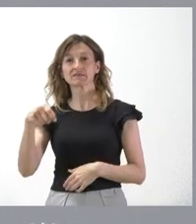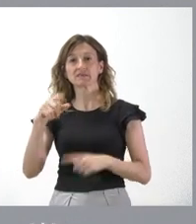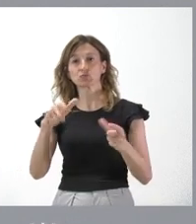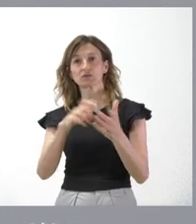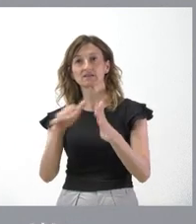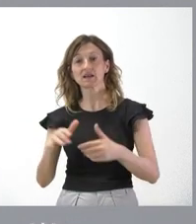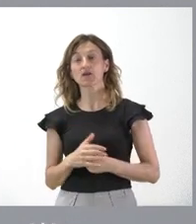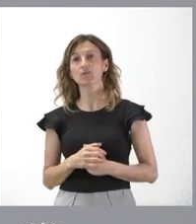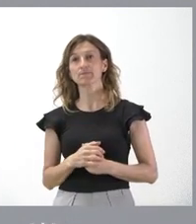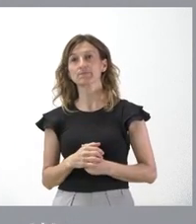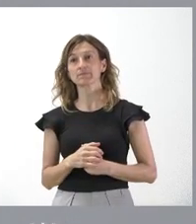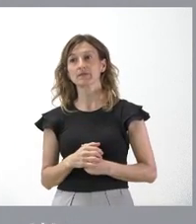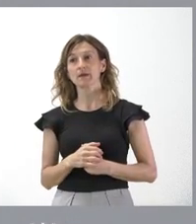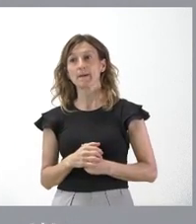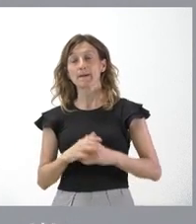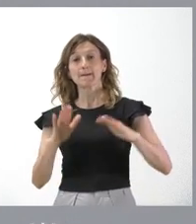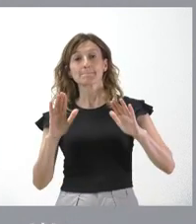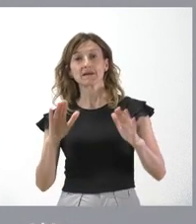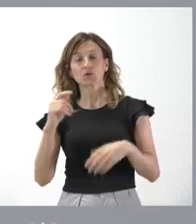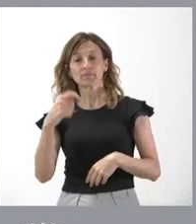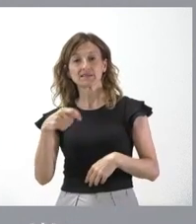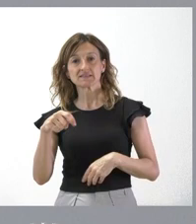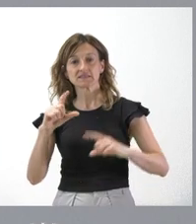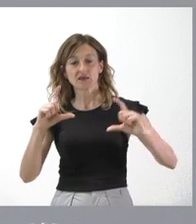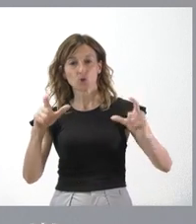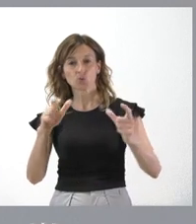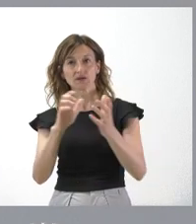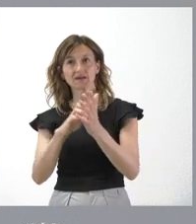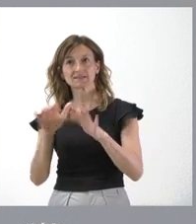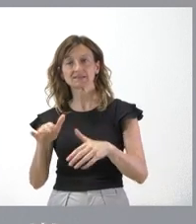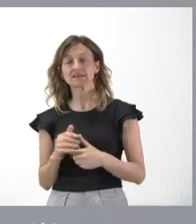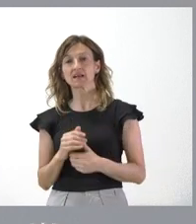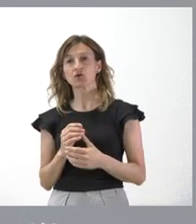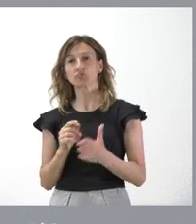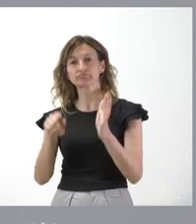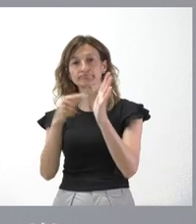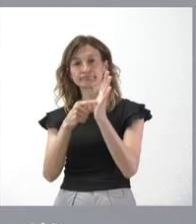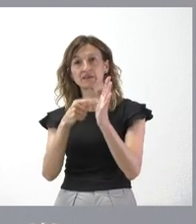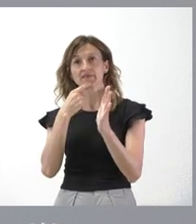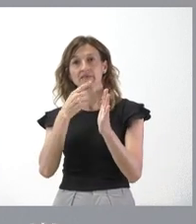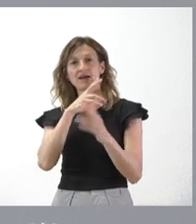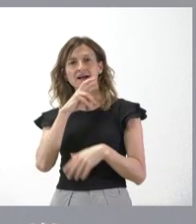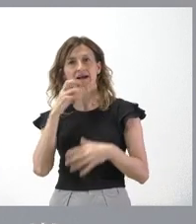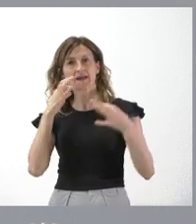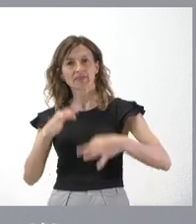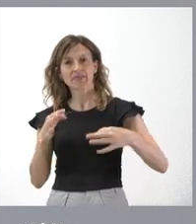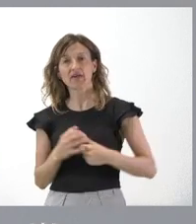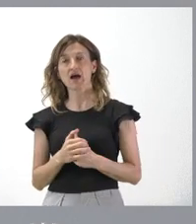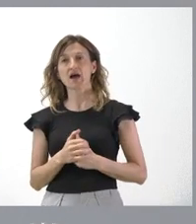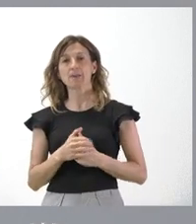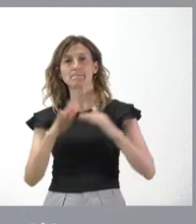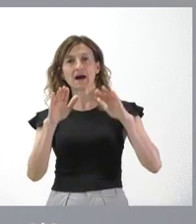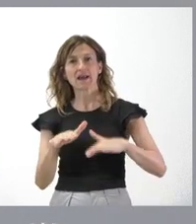Castilla y León pero entre los asuntos que el presidente de la Junta le envió nada más de la posesión estaba este, el asegurar, el garantizar que ninguna